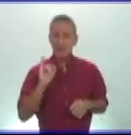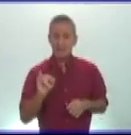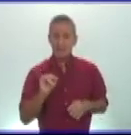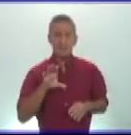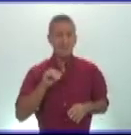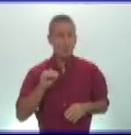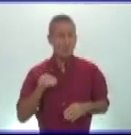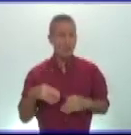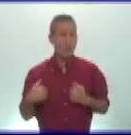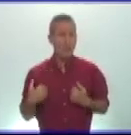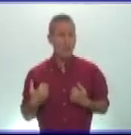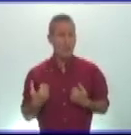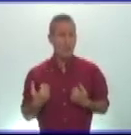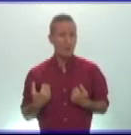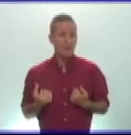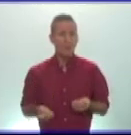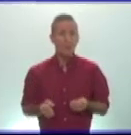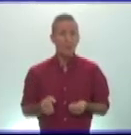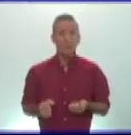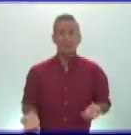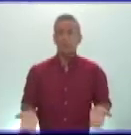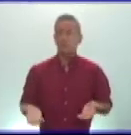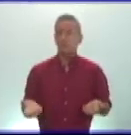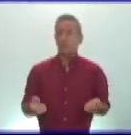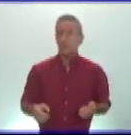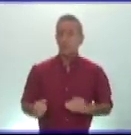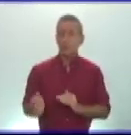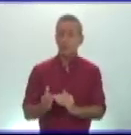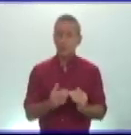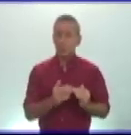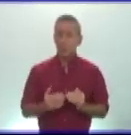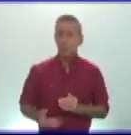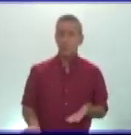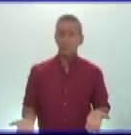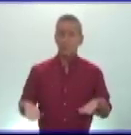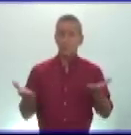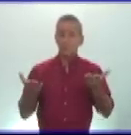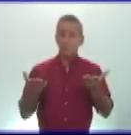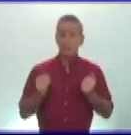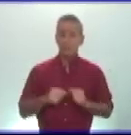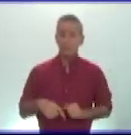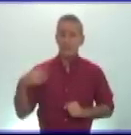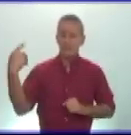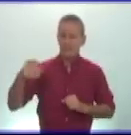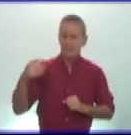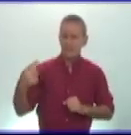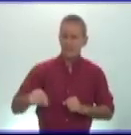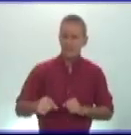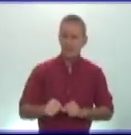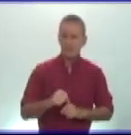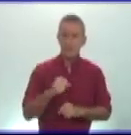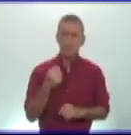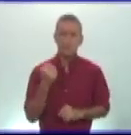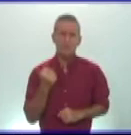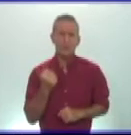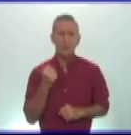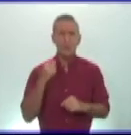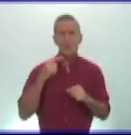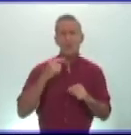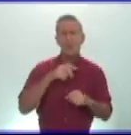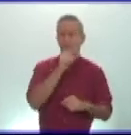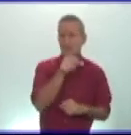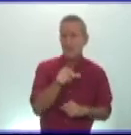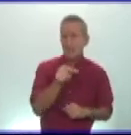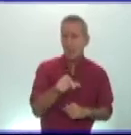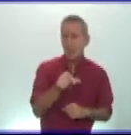precisamente sus orígenes y su desarrollo en ese trabajo en la explotación del hombre del hombre por el hombre y que sigue siendo esto una